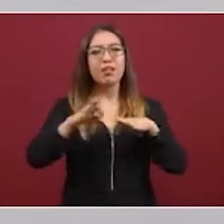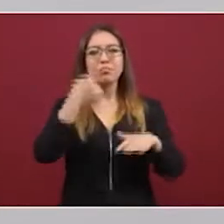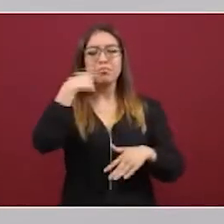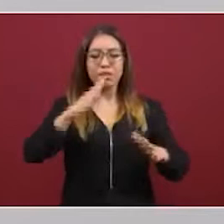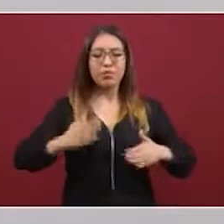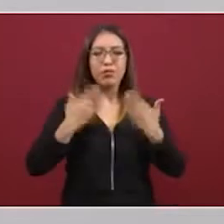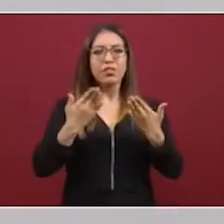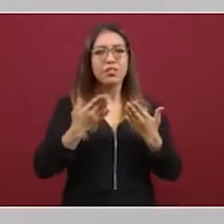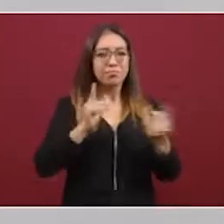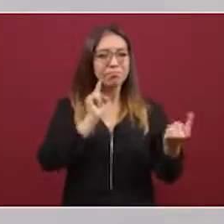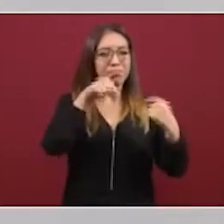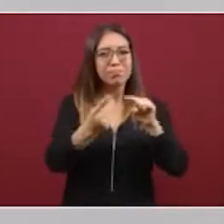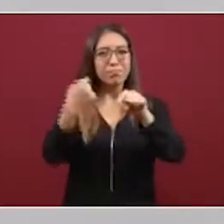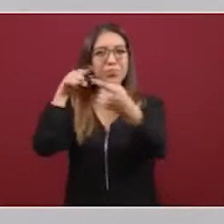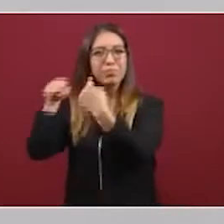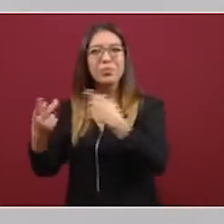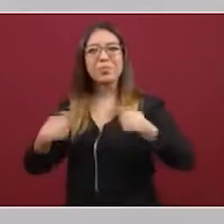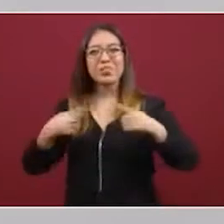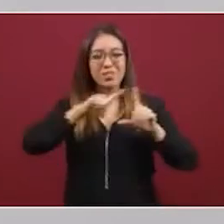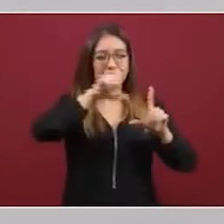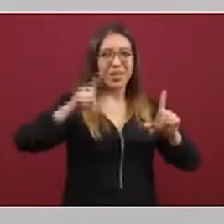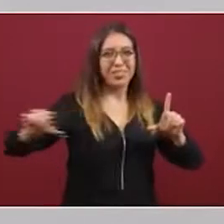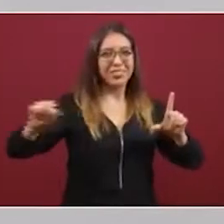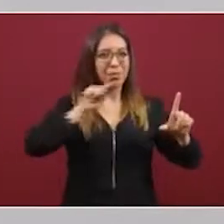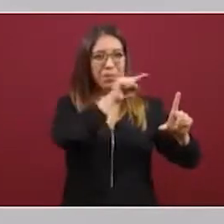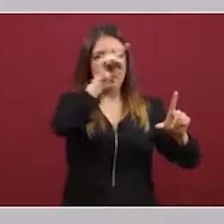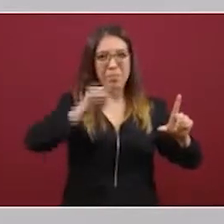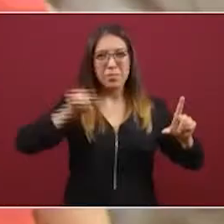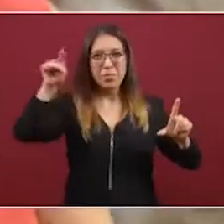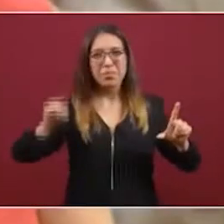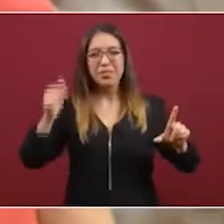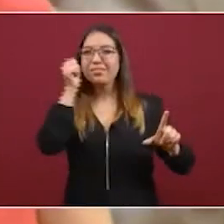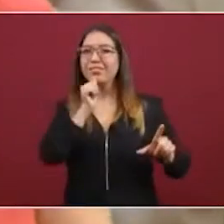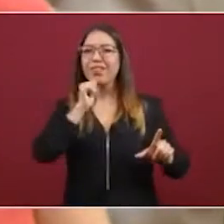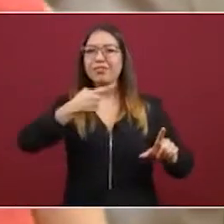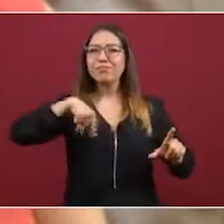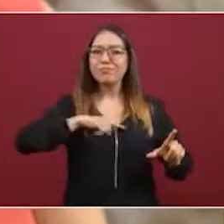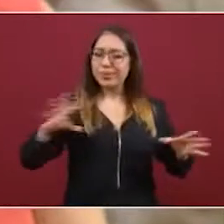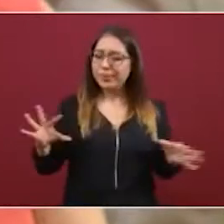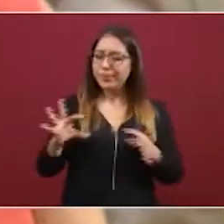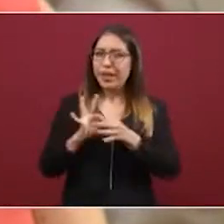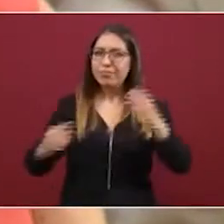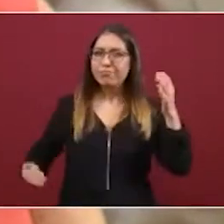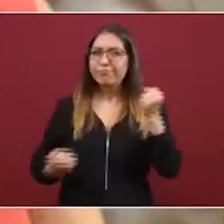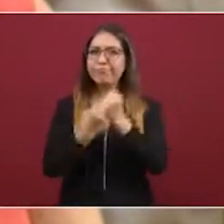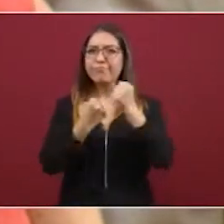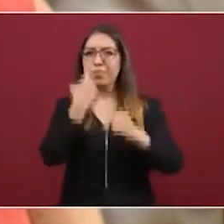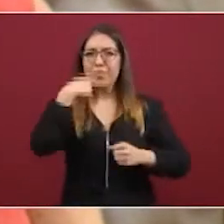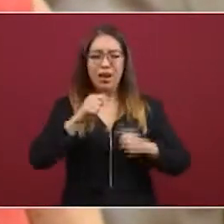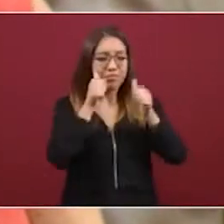nuestras causas humanitarias a todos los rincones del país. Hemos sumado esfuerzos para atender a la población ante crisis